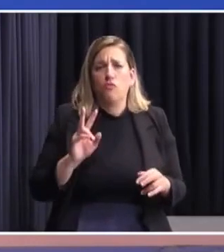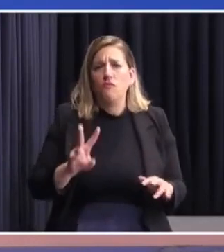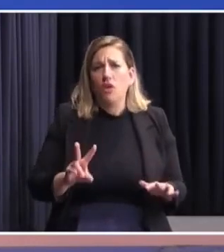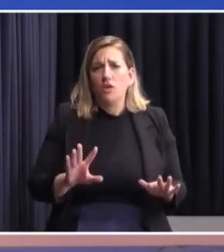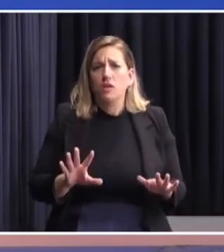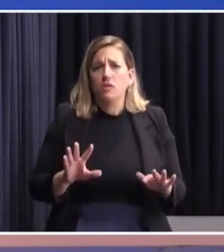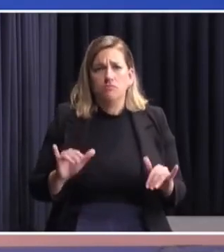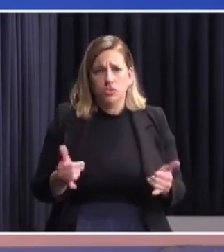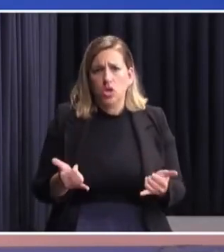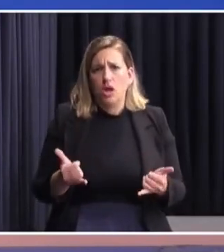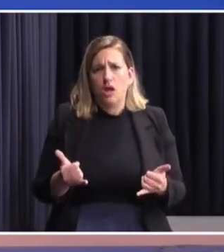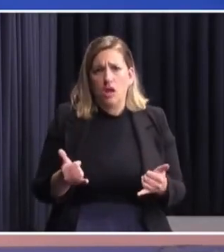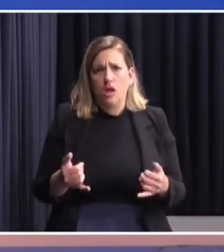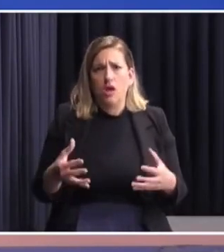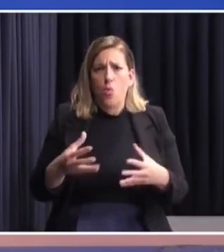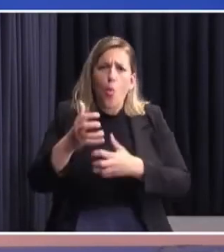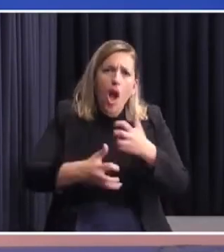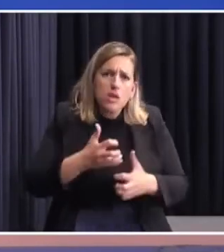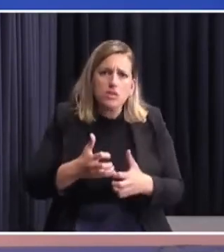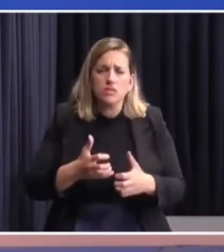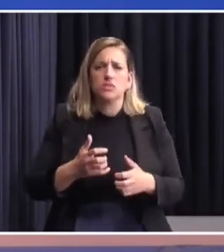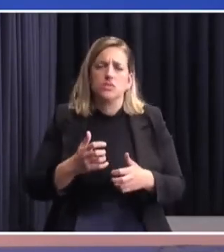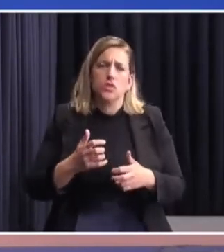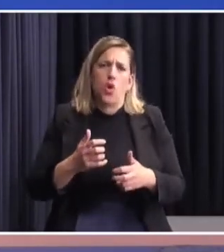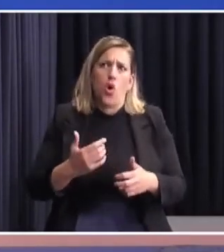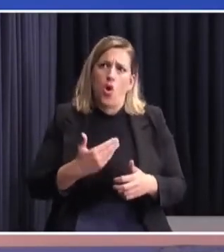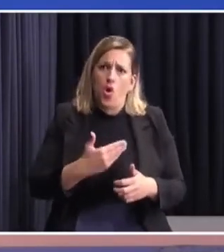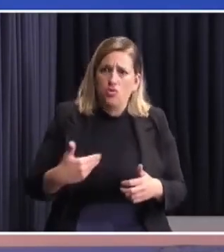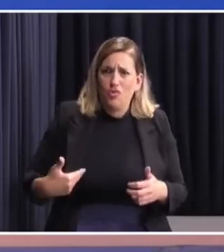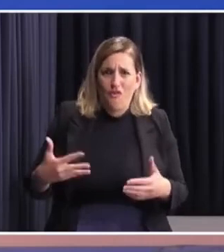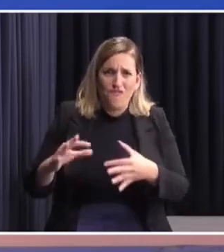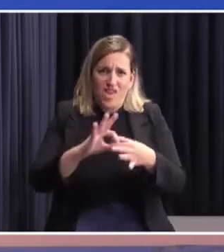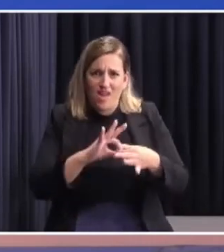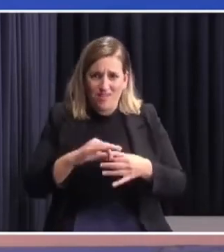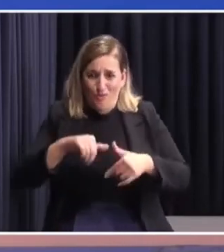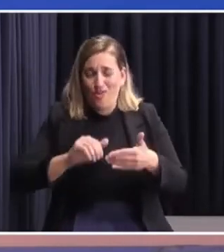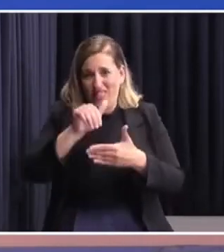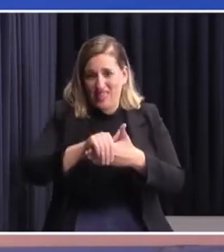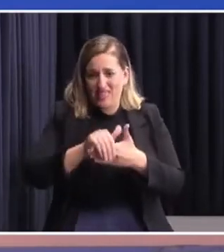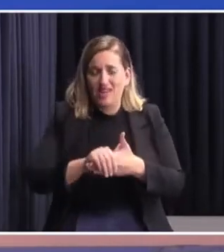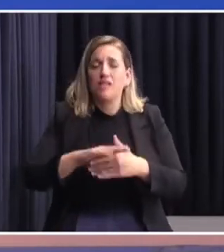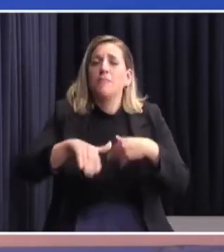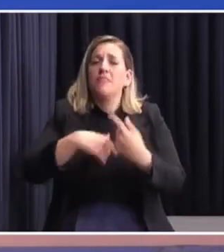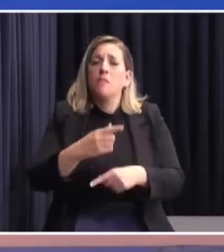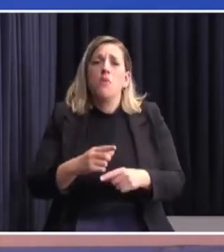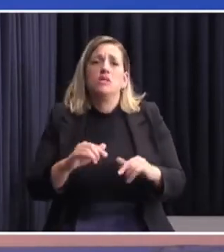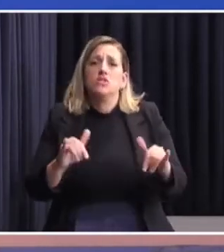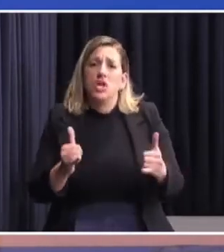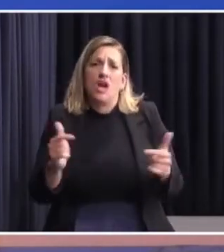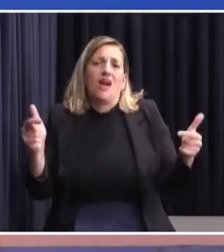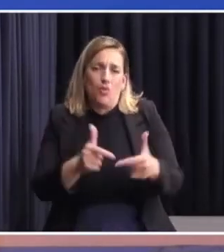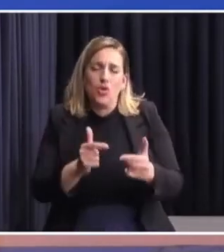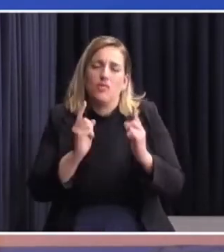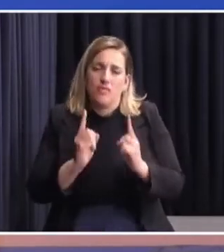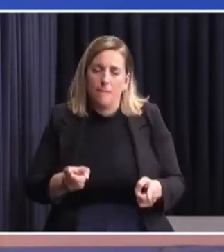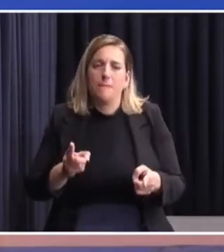a los miembros de la coalición en la tarde de hoy y después de haber accedido a una